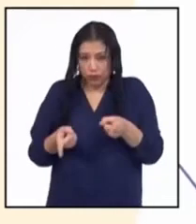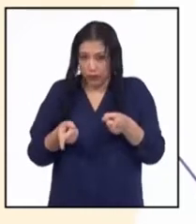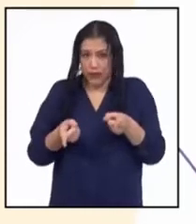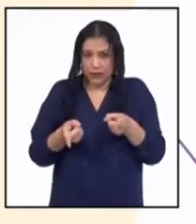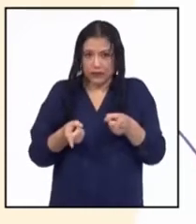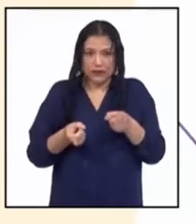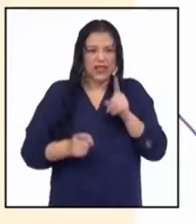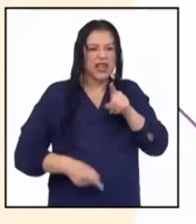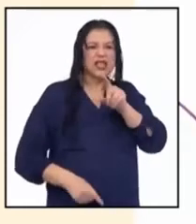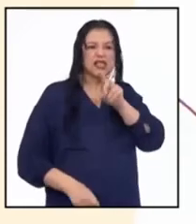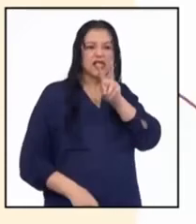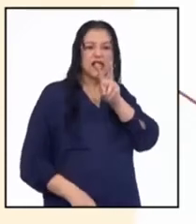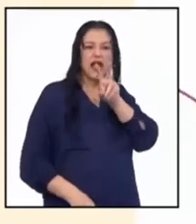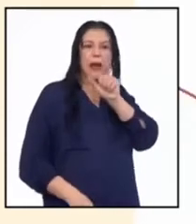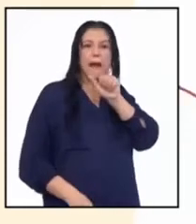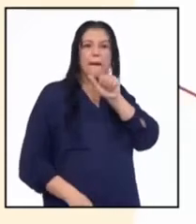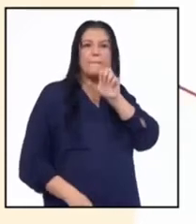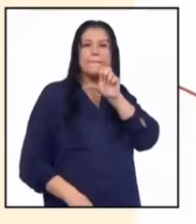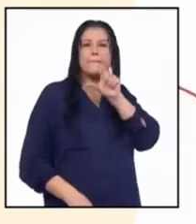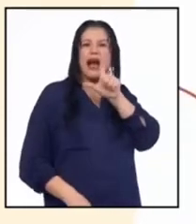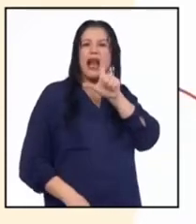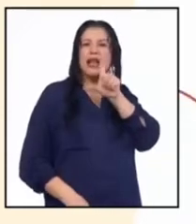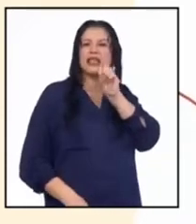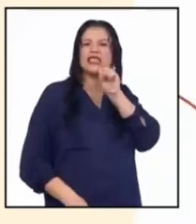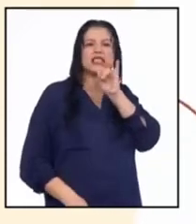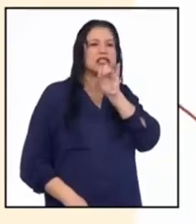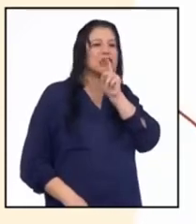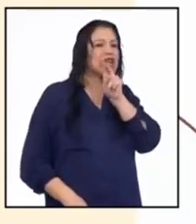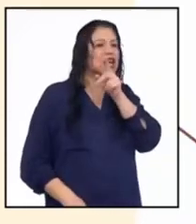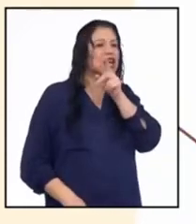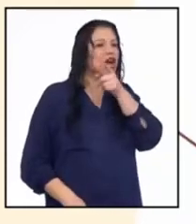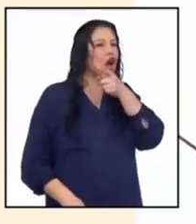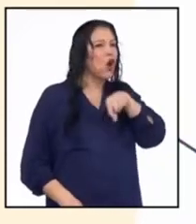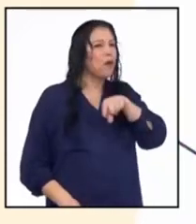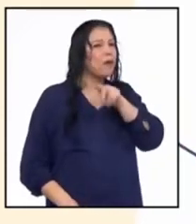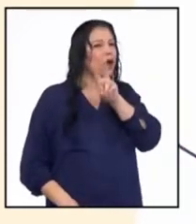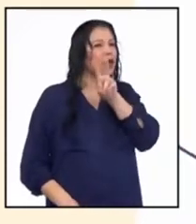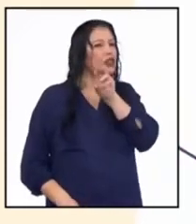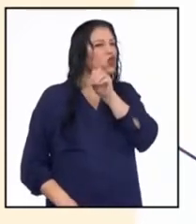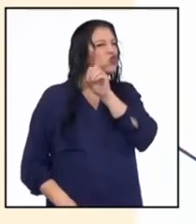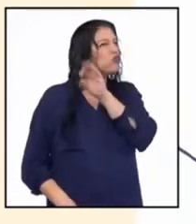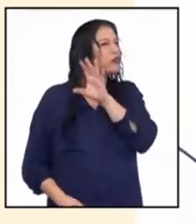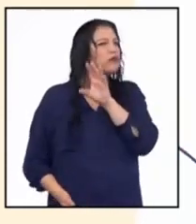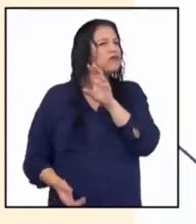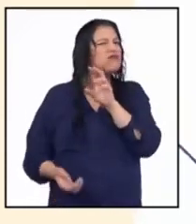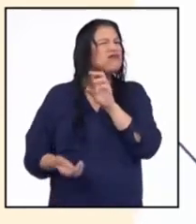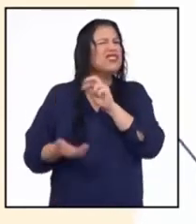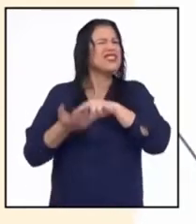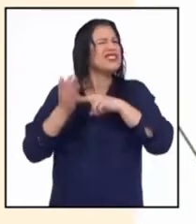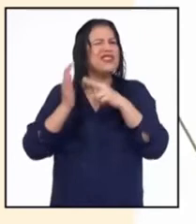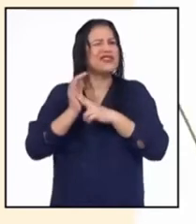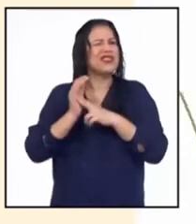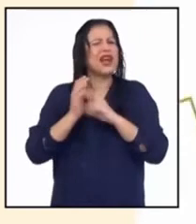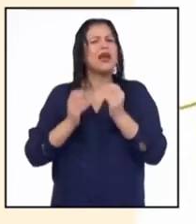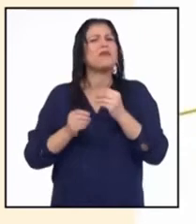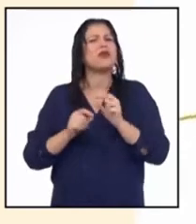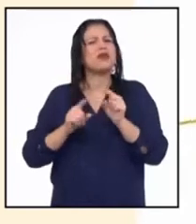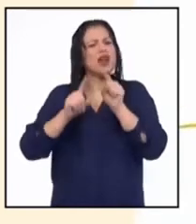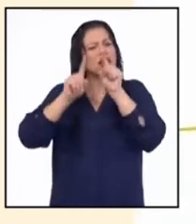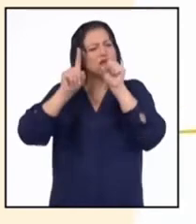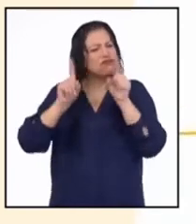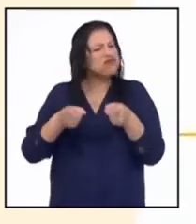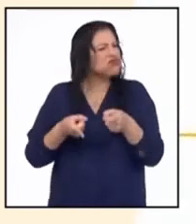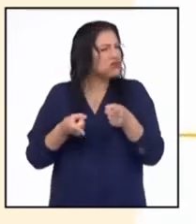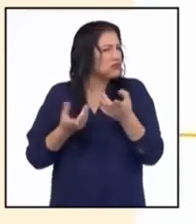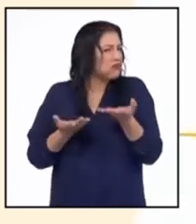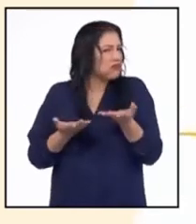Balciner, 2000. ¿Qué significa esto y por qué está puesto de esa manera?